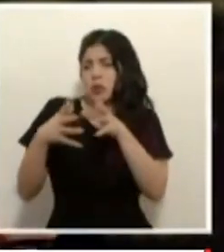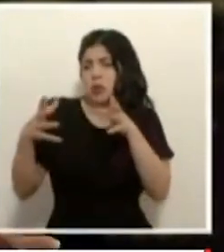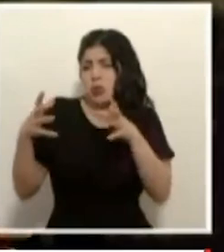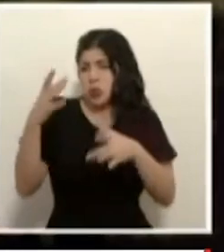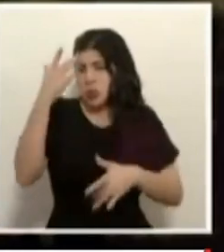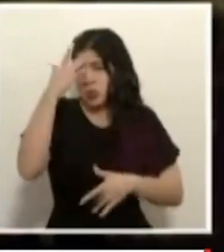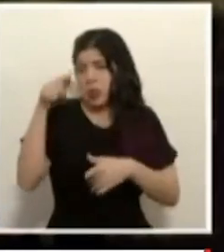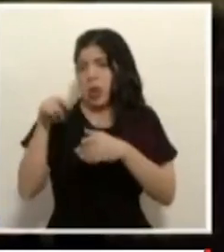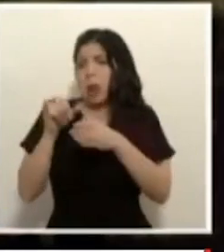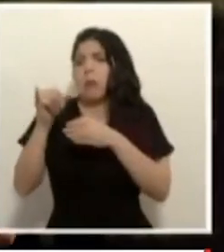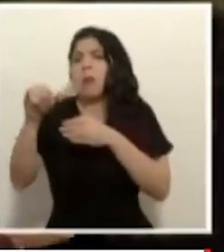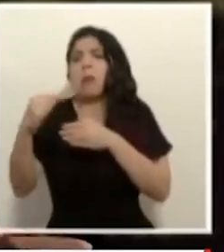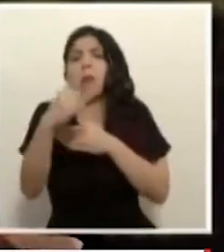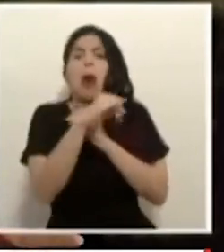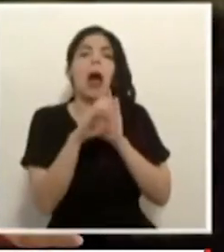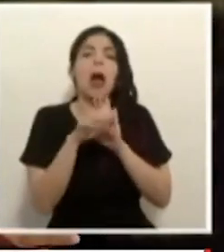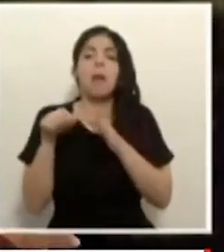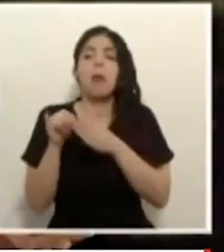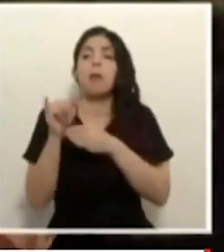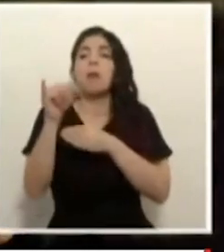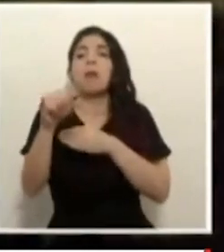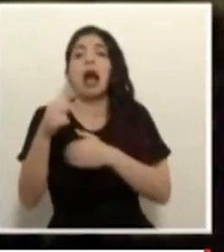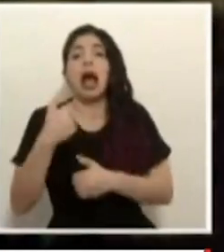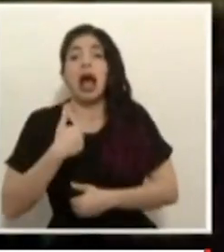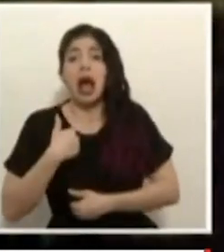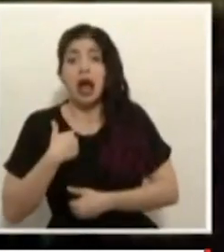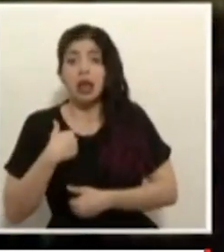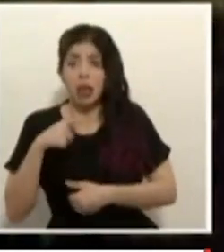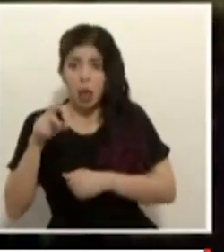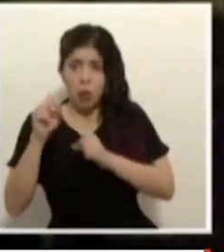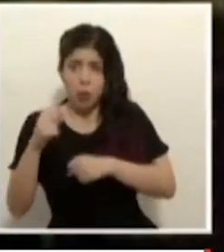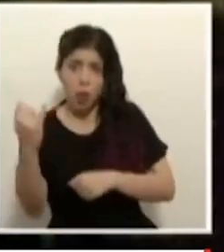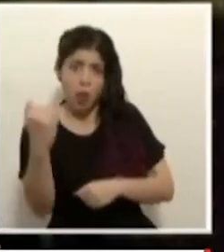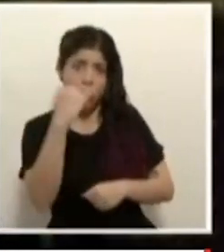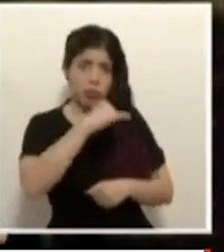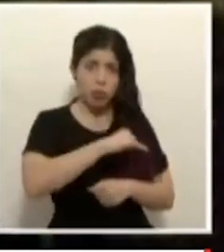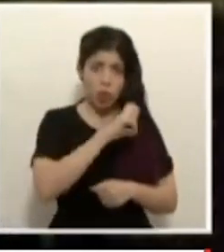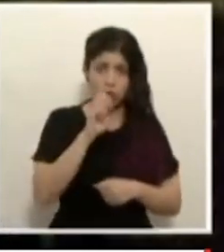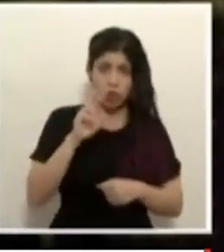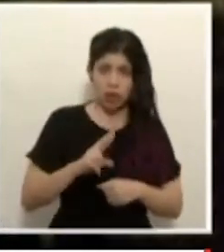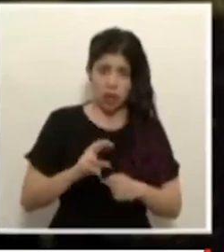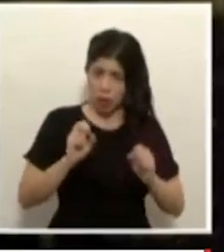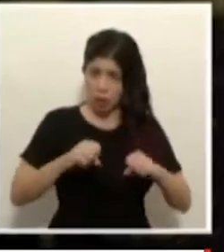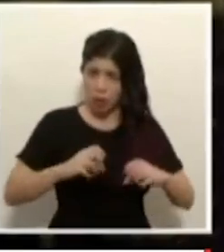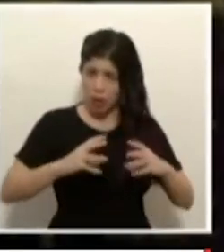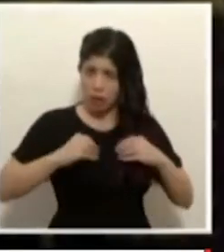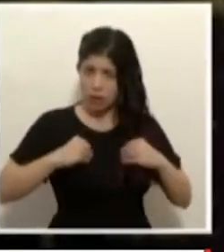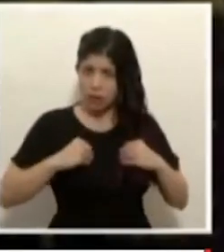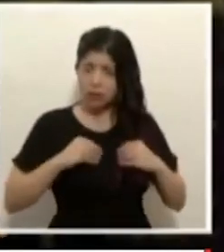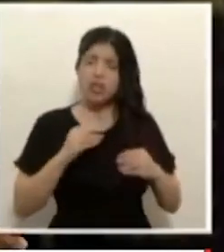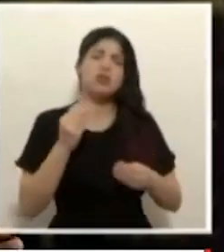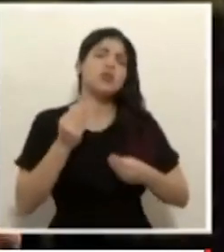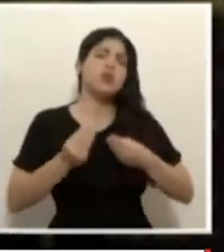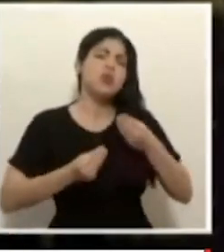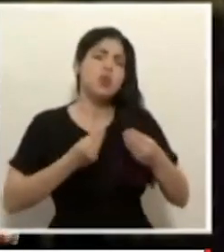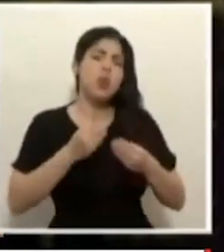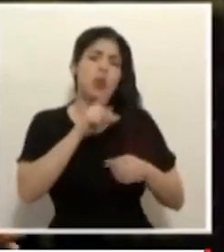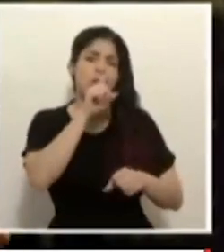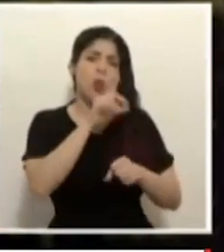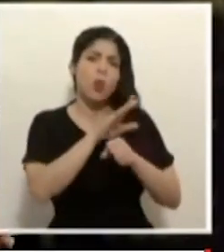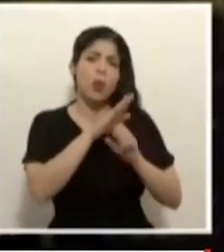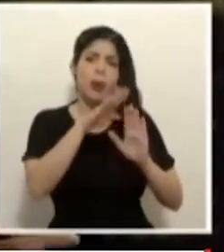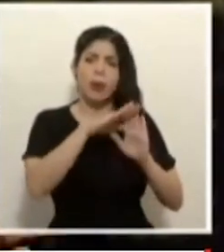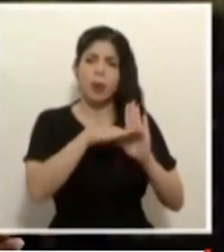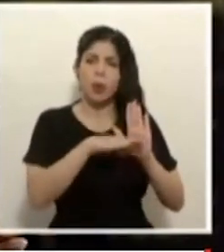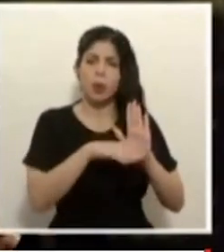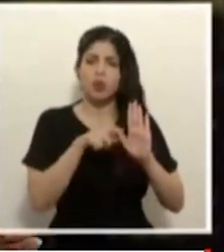otra ruta por ejemplo llega a Canadá puede venir a Costa Rica se va a aceptar y cómo se va a hacer para cumplir los protocolos